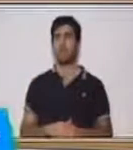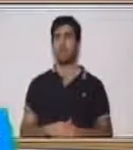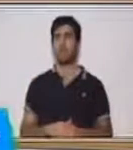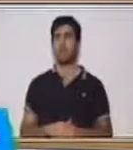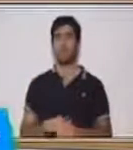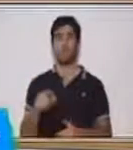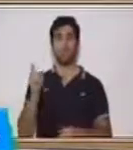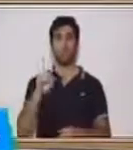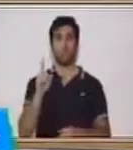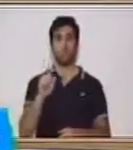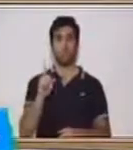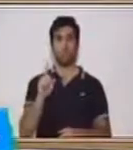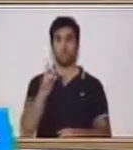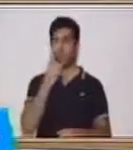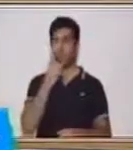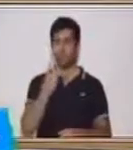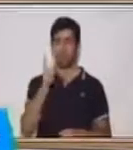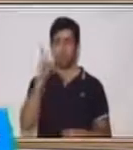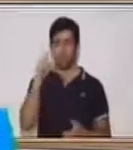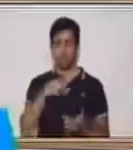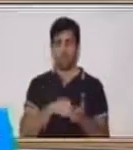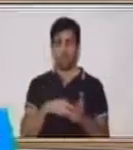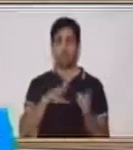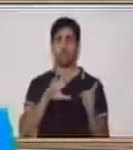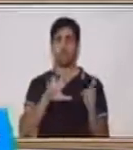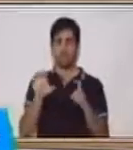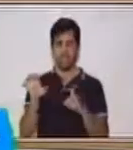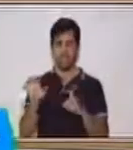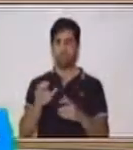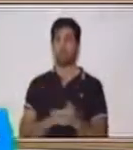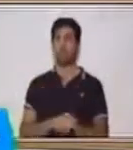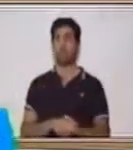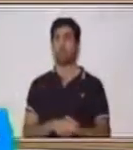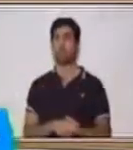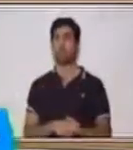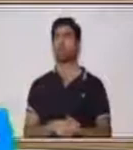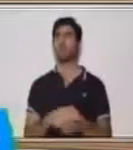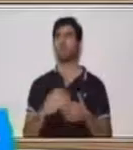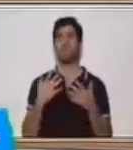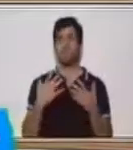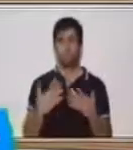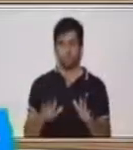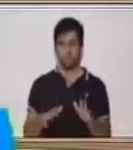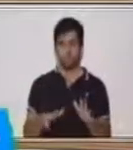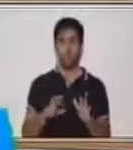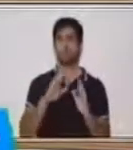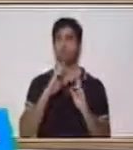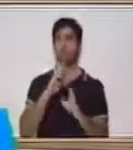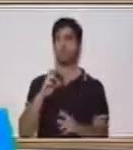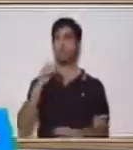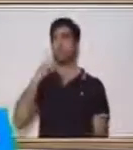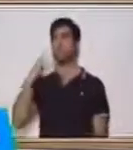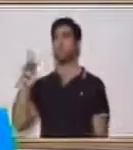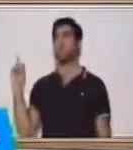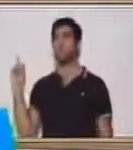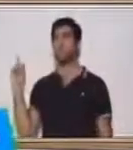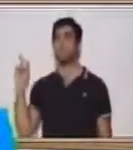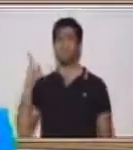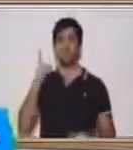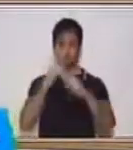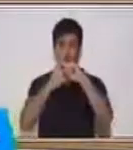Perdón, a mil seiscientos. Entonces ahora decimos siete sumamos